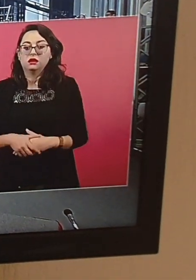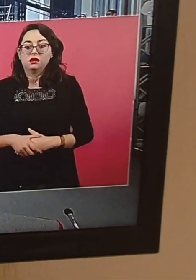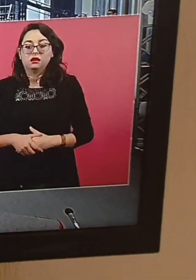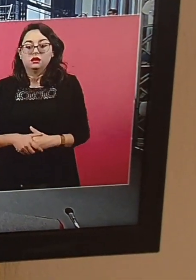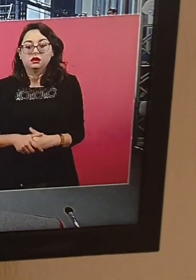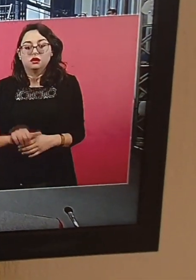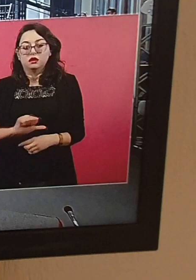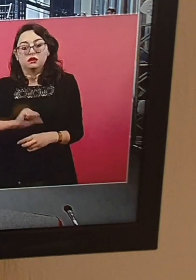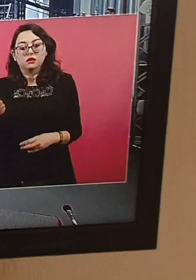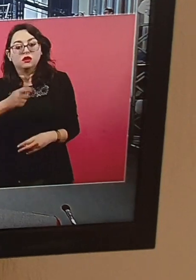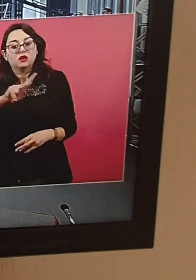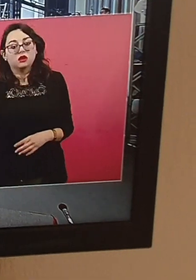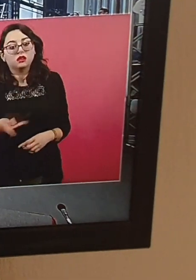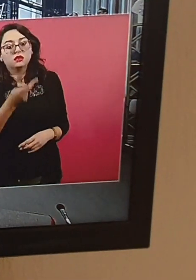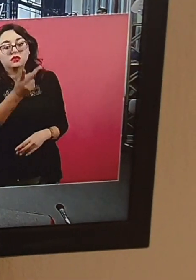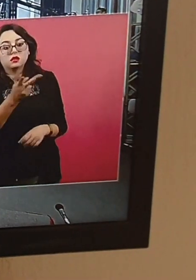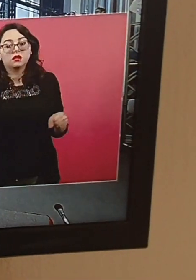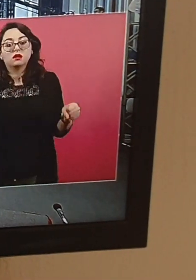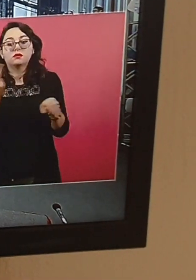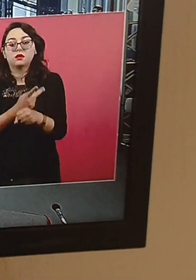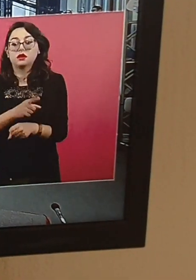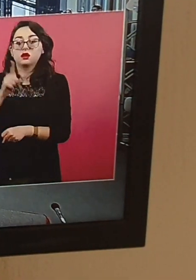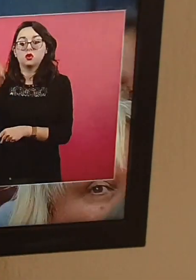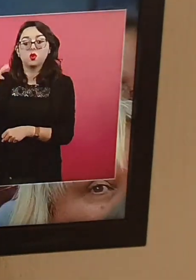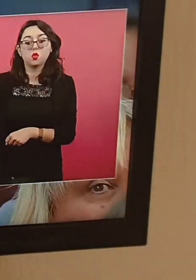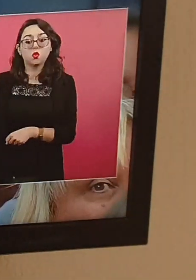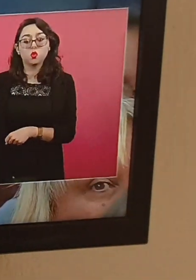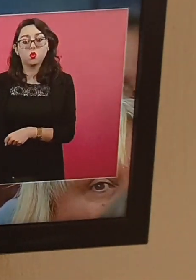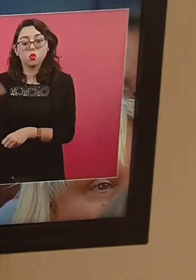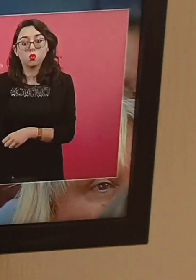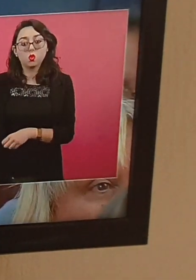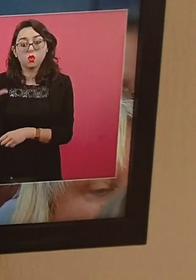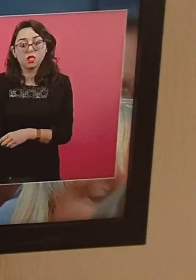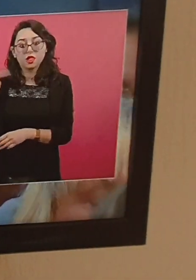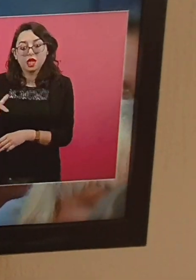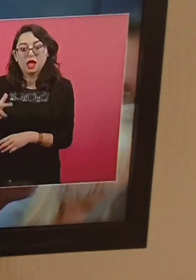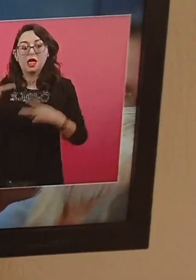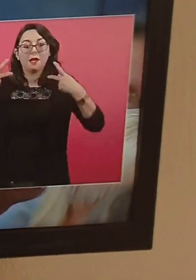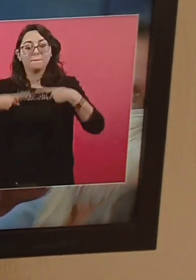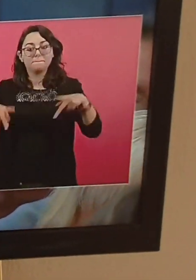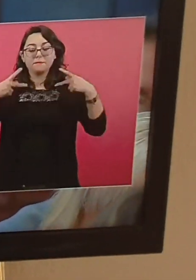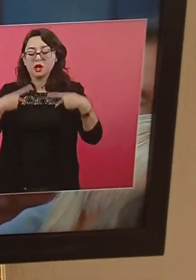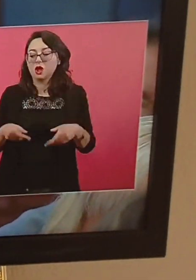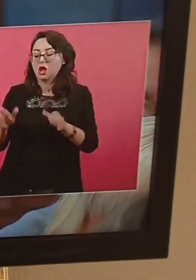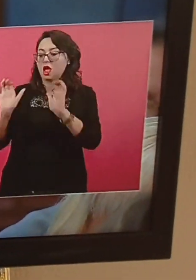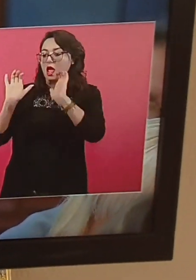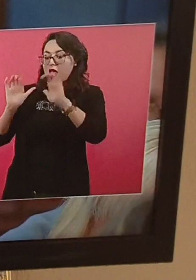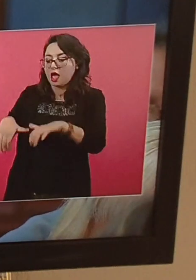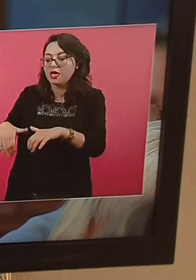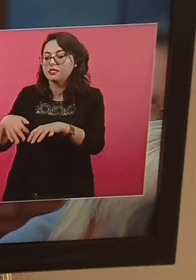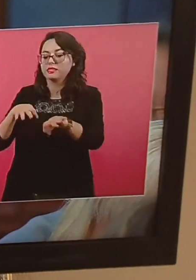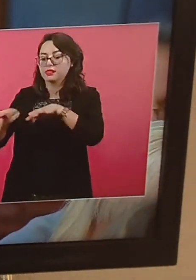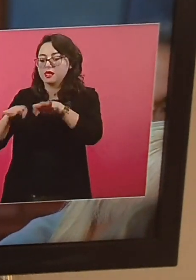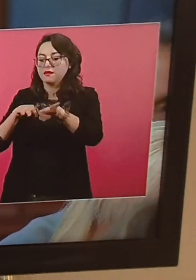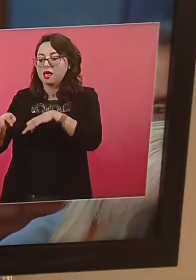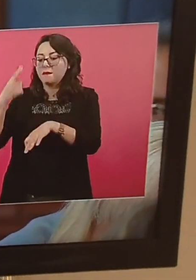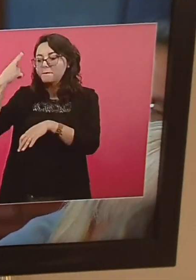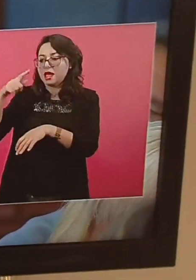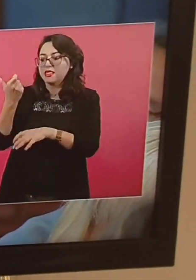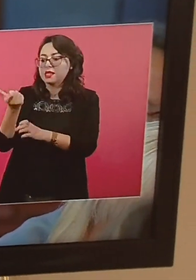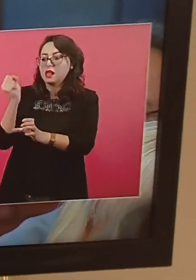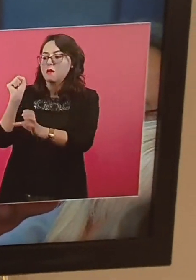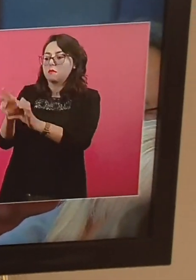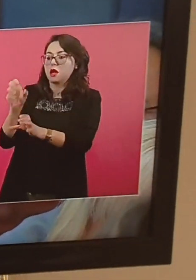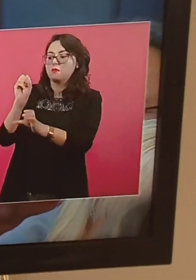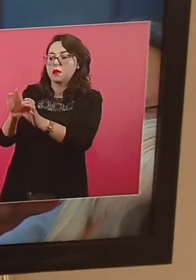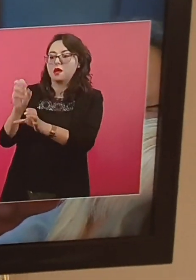defraudados por una persona que en Guadalajara los metió a una empresa que era fantasma como de ahorro, ¿no? De tú me das dinero y te